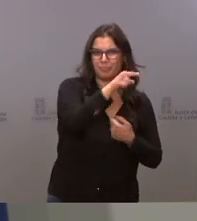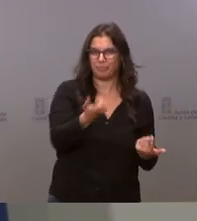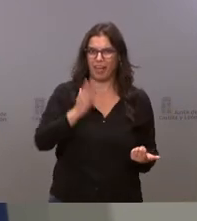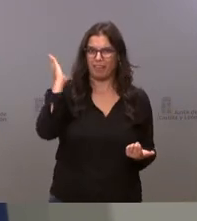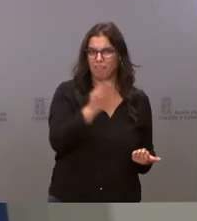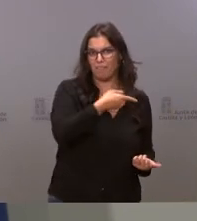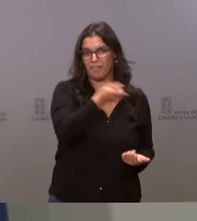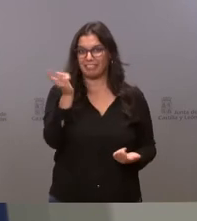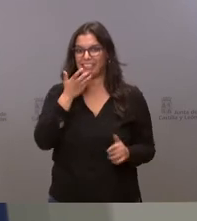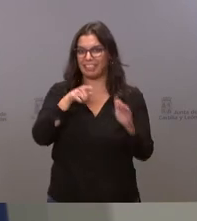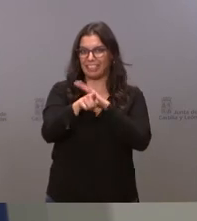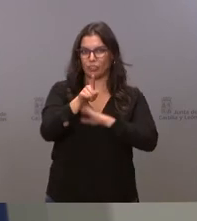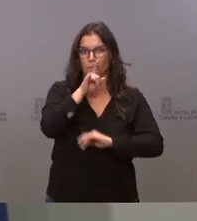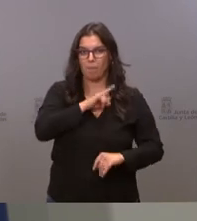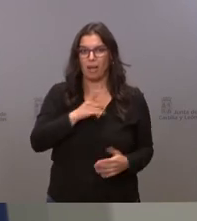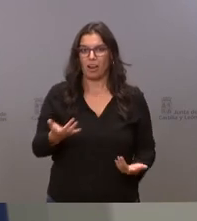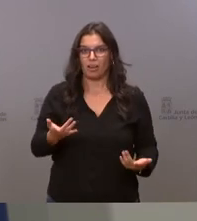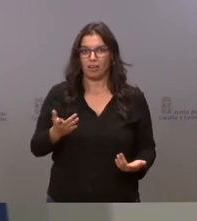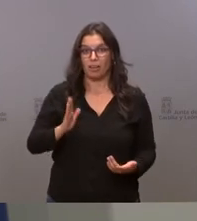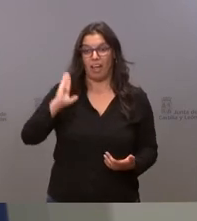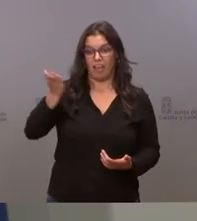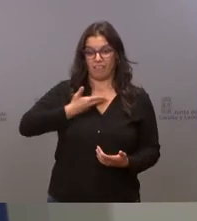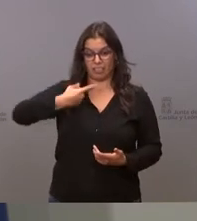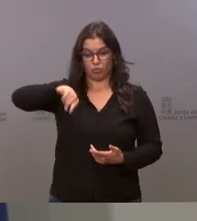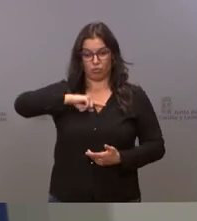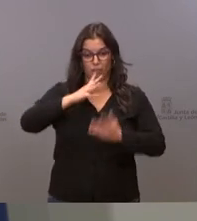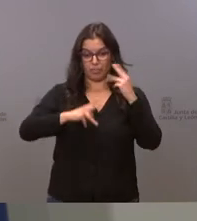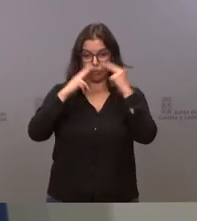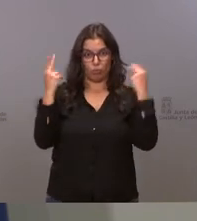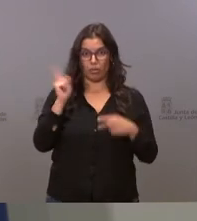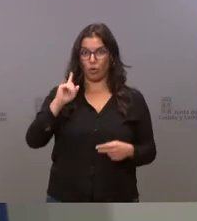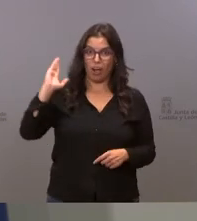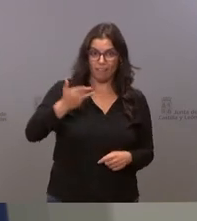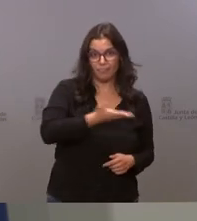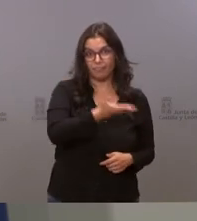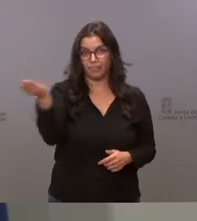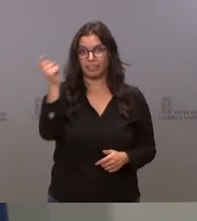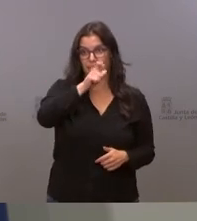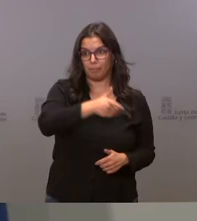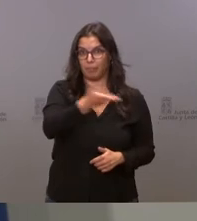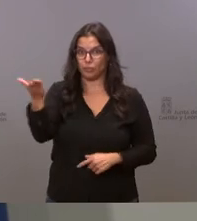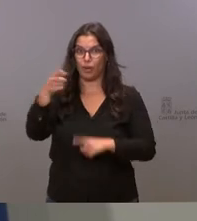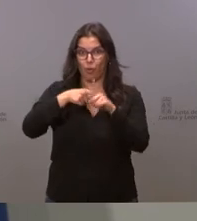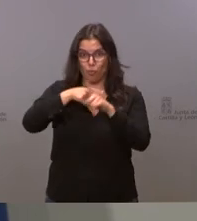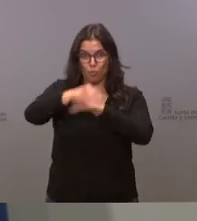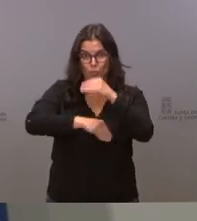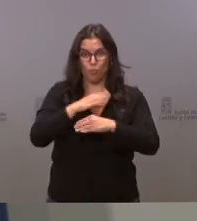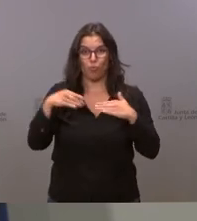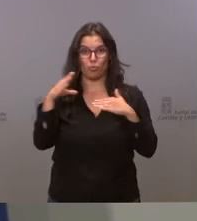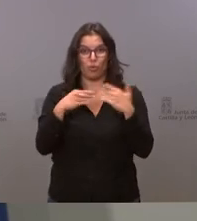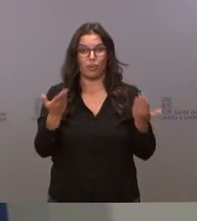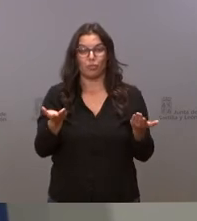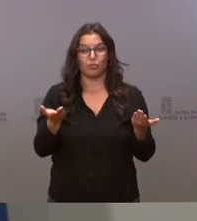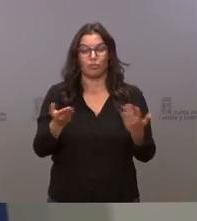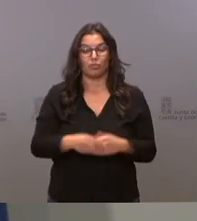gestionan mal los servicios no es a la administración a quien se perjudica es a los usuarios del servicio es decir a nuestra